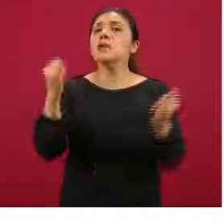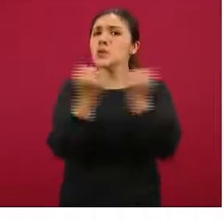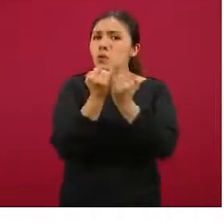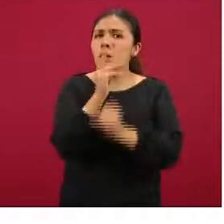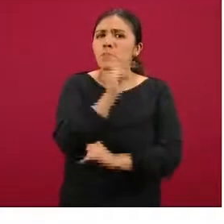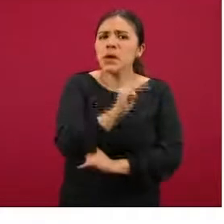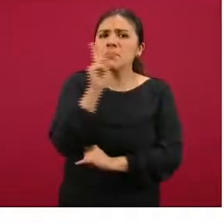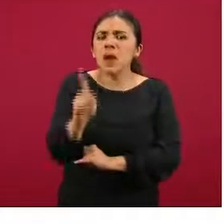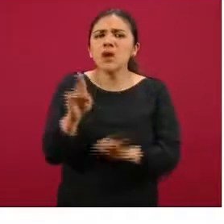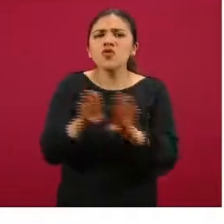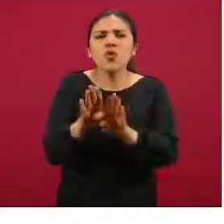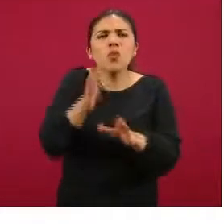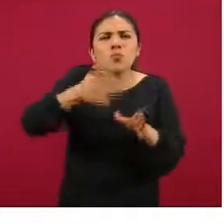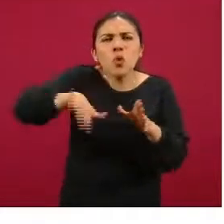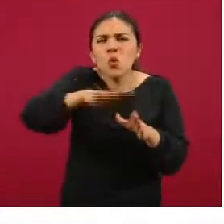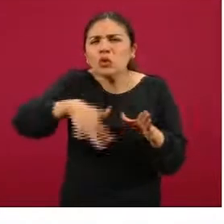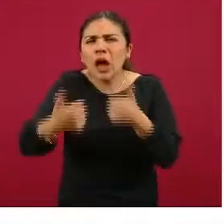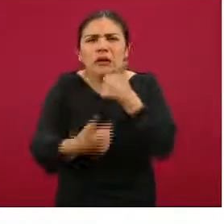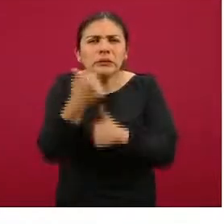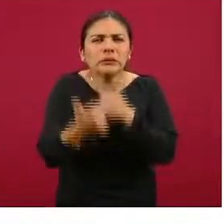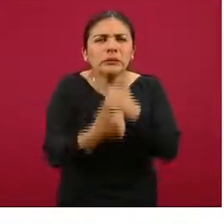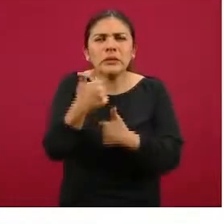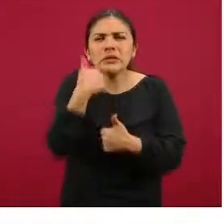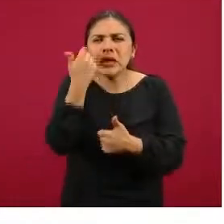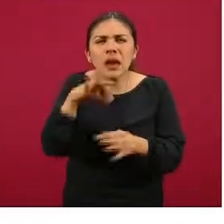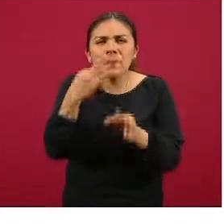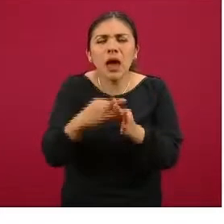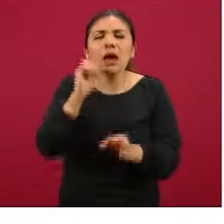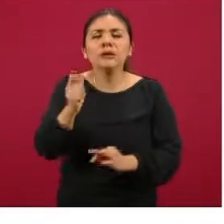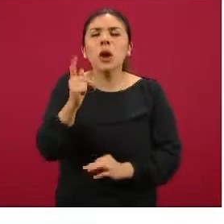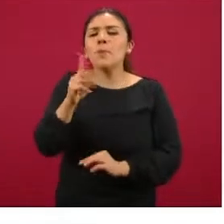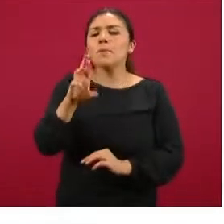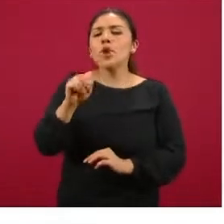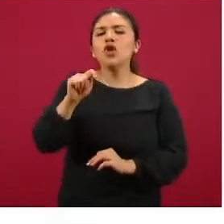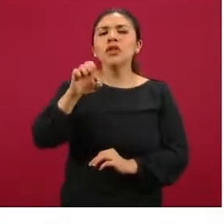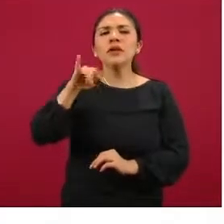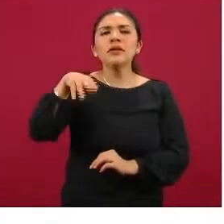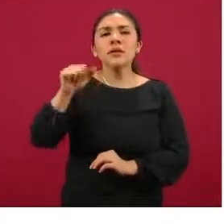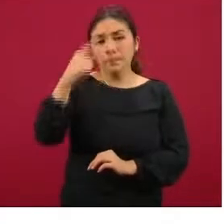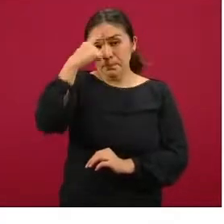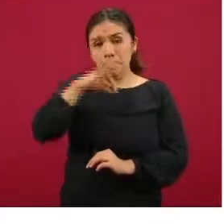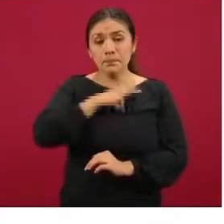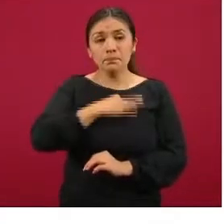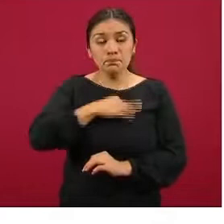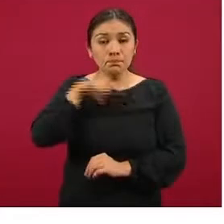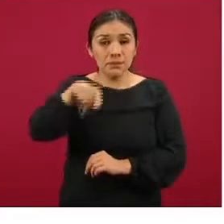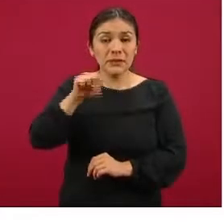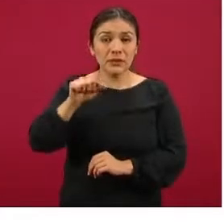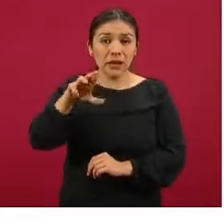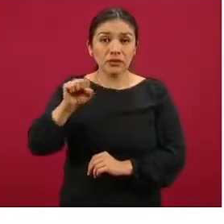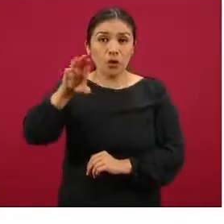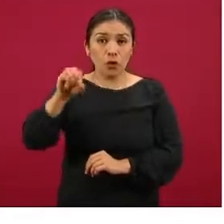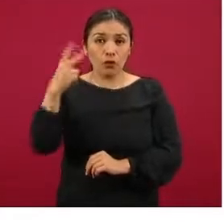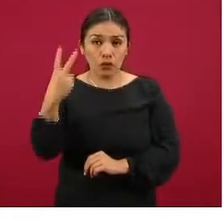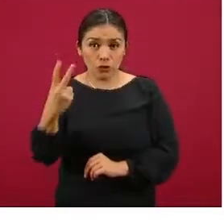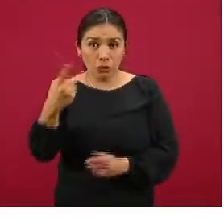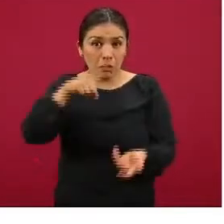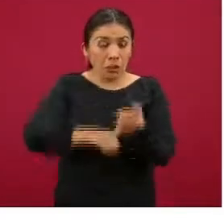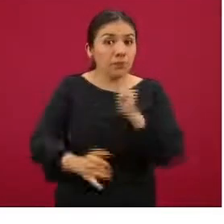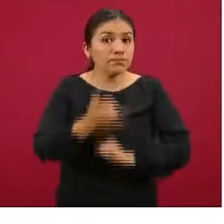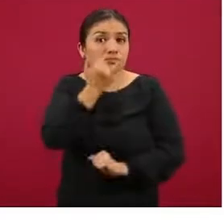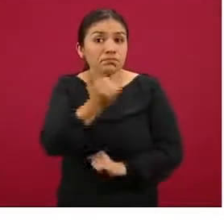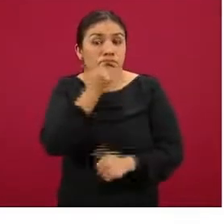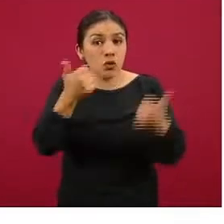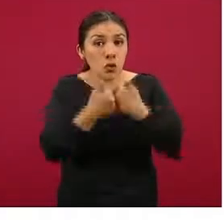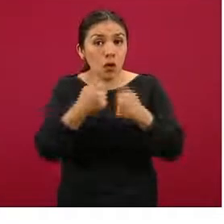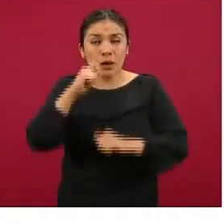identifica o lo que va a buscar tratar de confirmar son proteínas virales de virus SARS-CoV-2 que estuvieran presentes